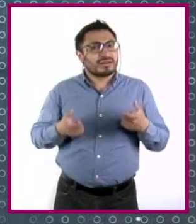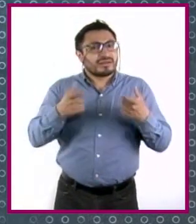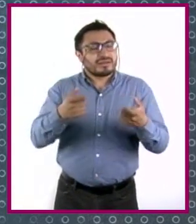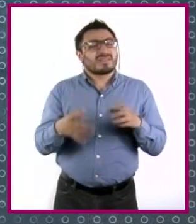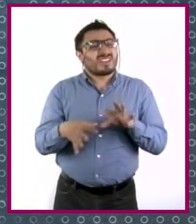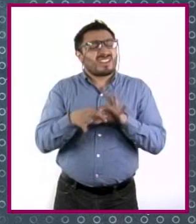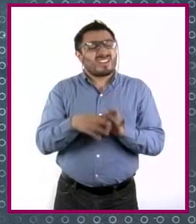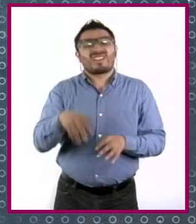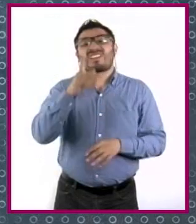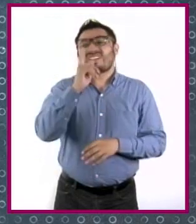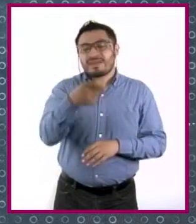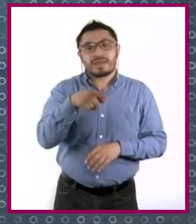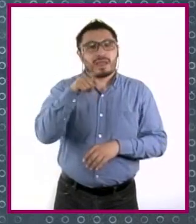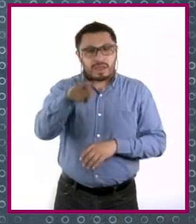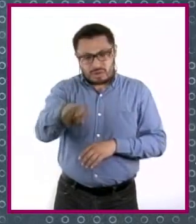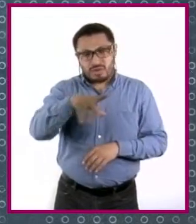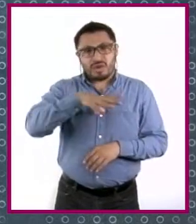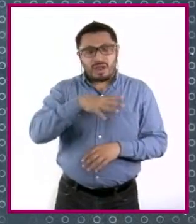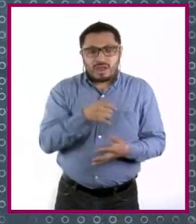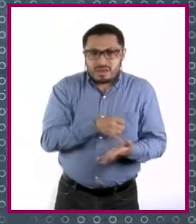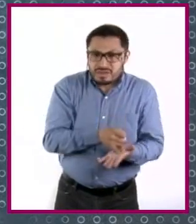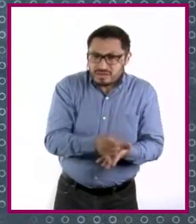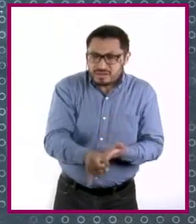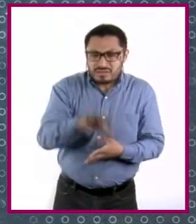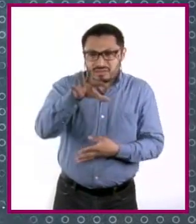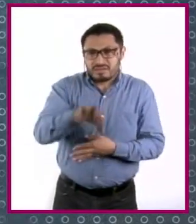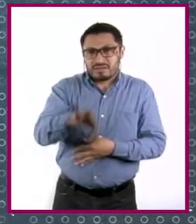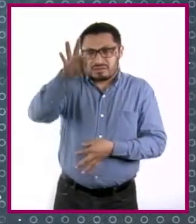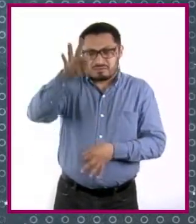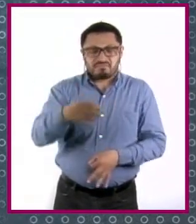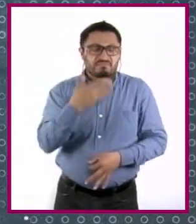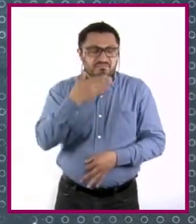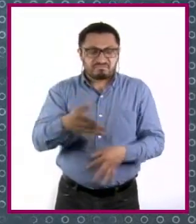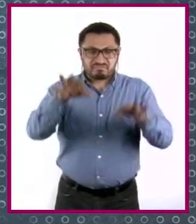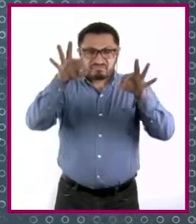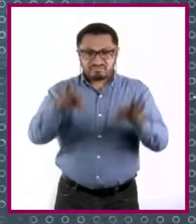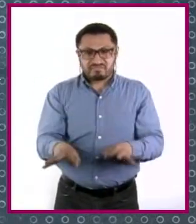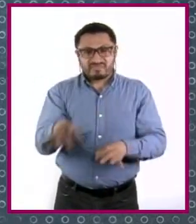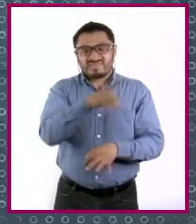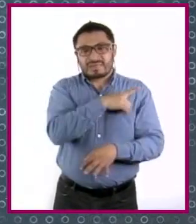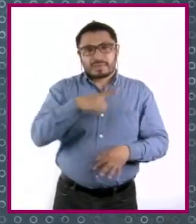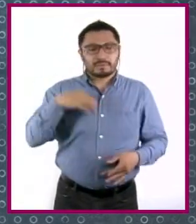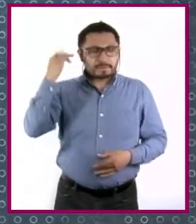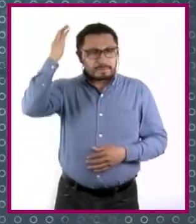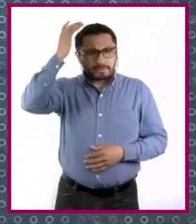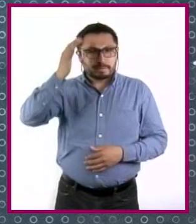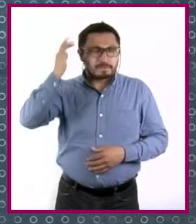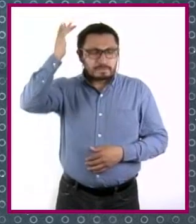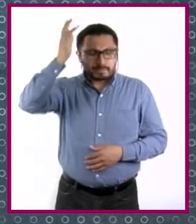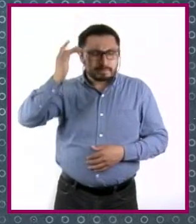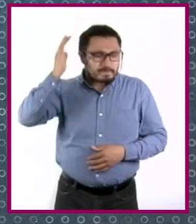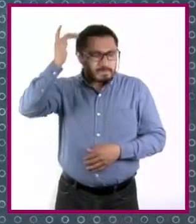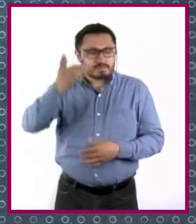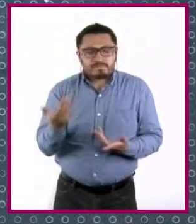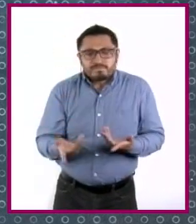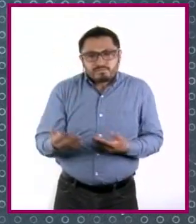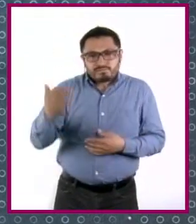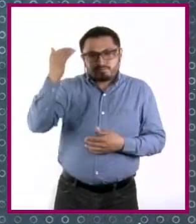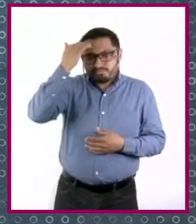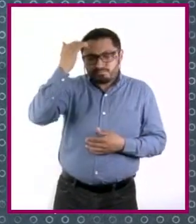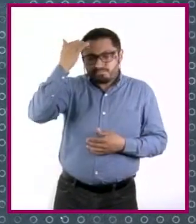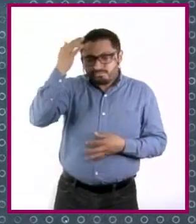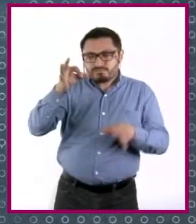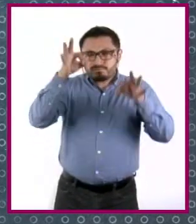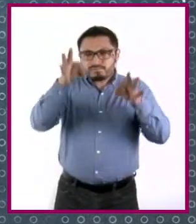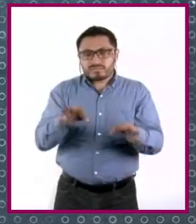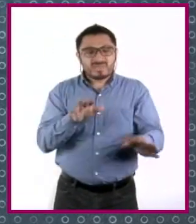quiere decir que para tomar una correcta elección financiera, debemos hacer un análisis crítico y consciente de las emociones